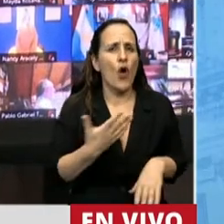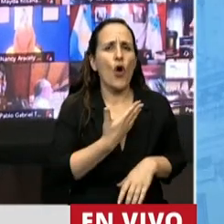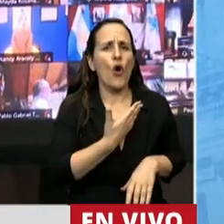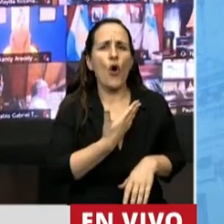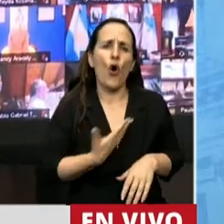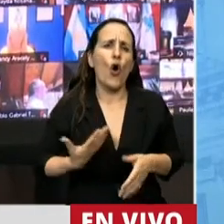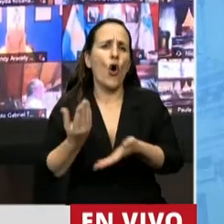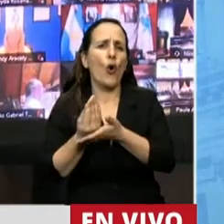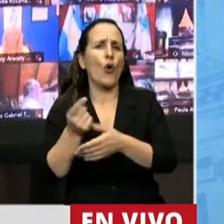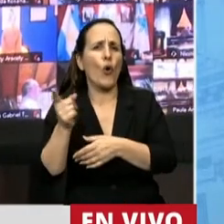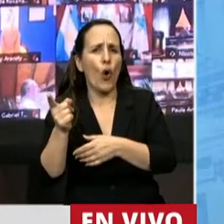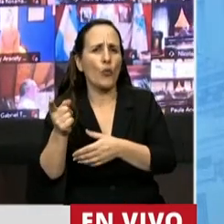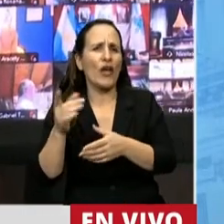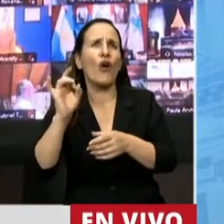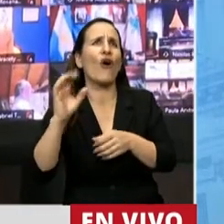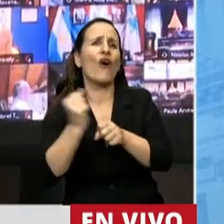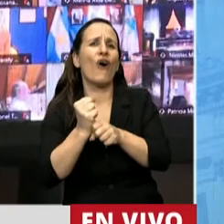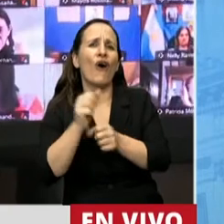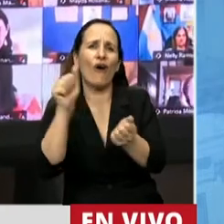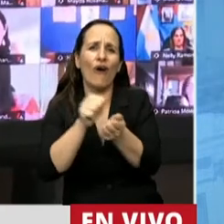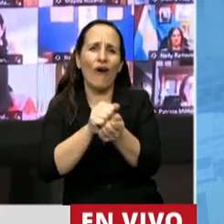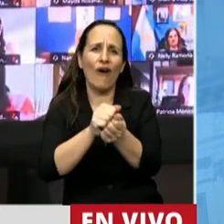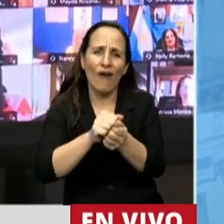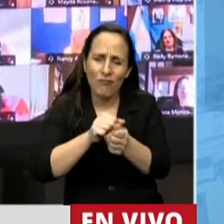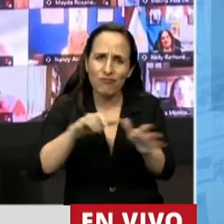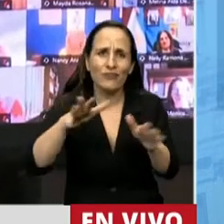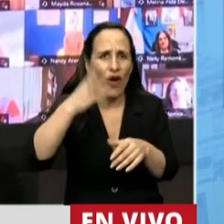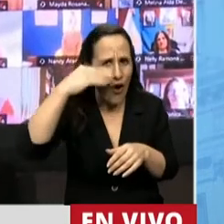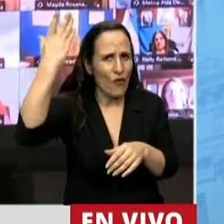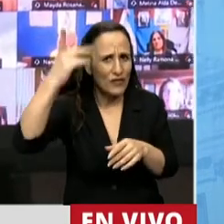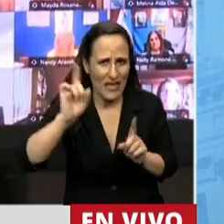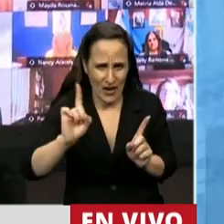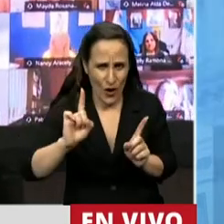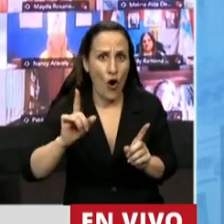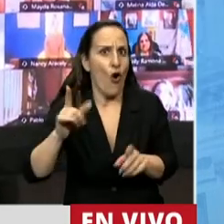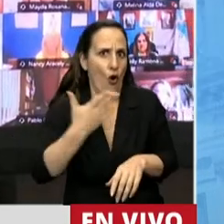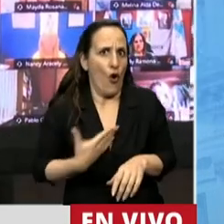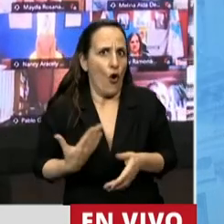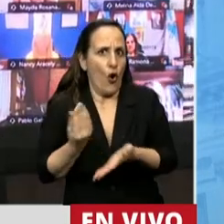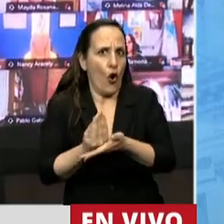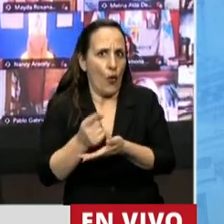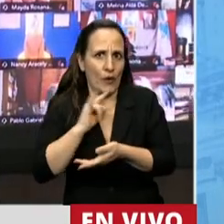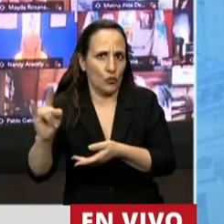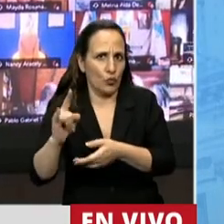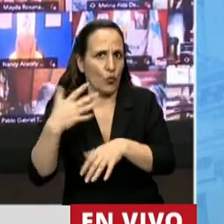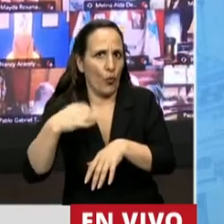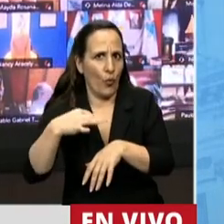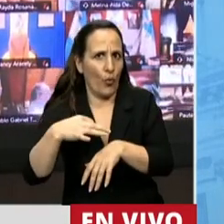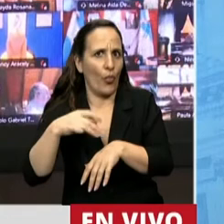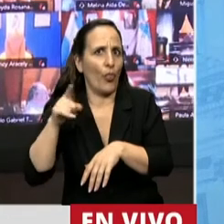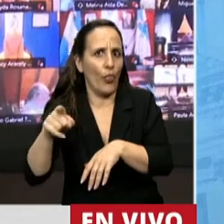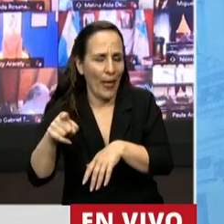quedar solamente con la sanción y con la publicación en el colectivo oficial, porque nuestro gobierno tendrá que cumplir con el